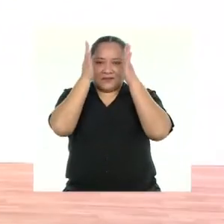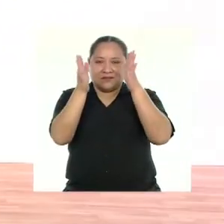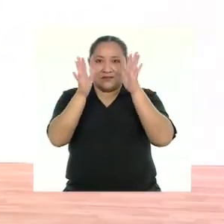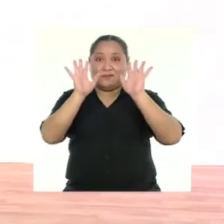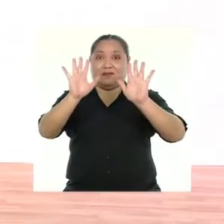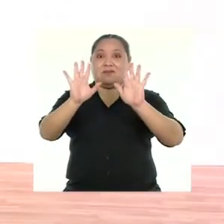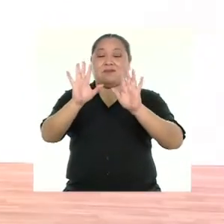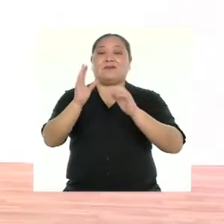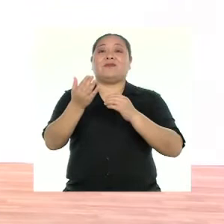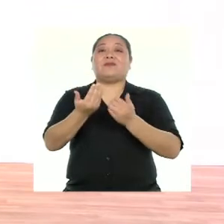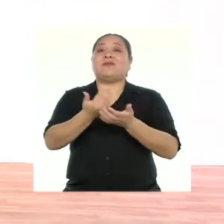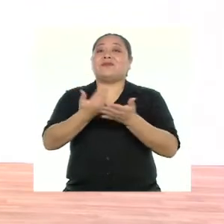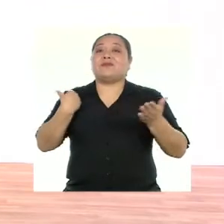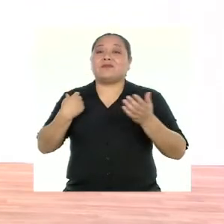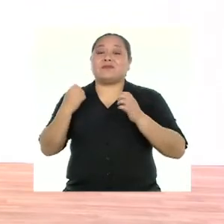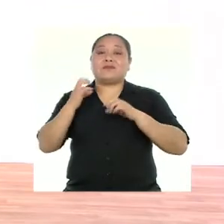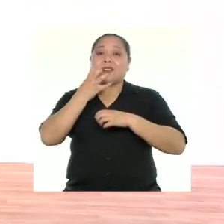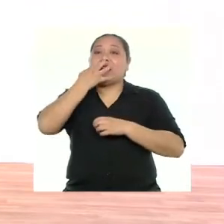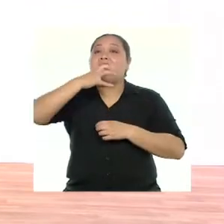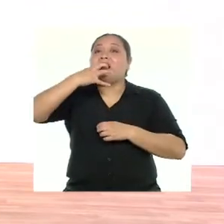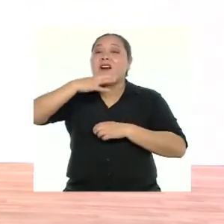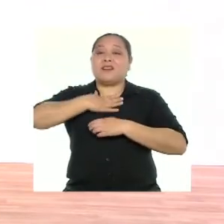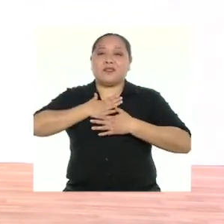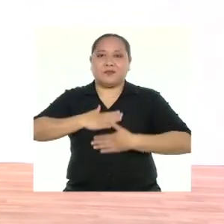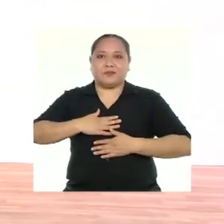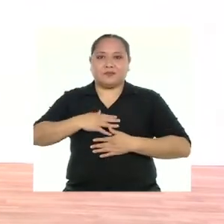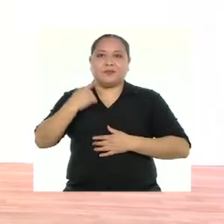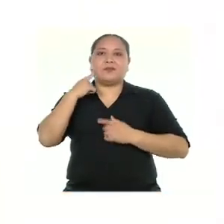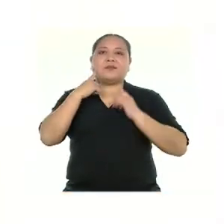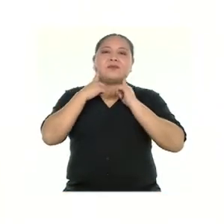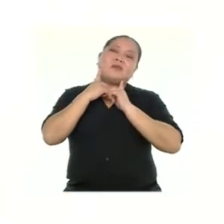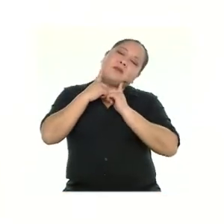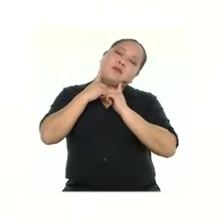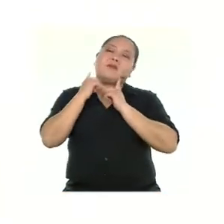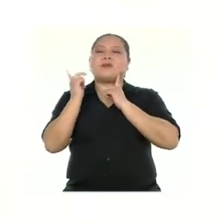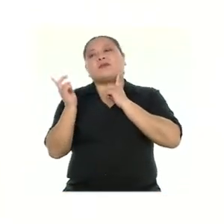Antes de comenzar, debemos calentar nuestro cuerpo. Preparados. Cabeza.